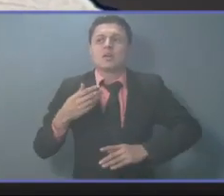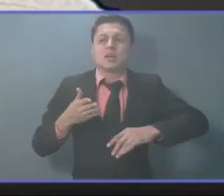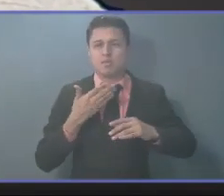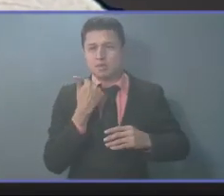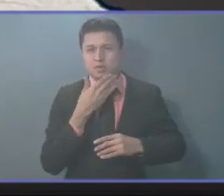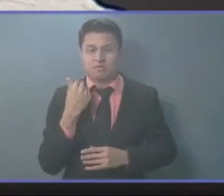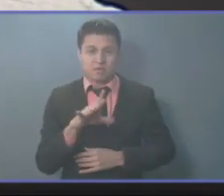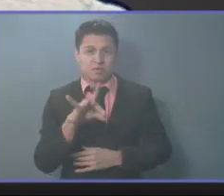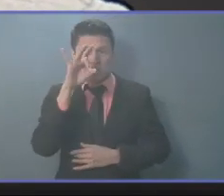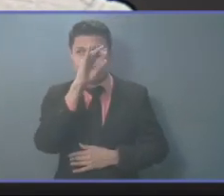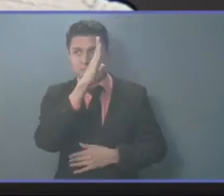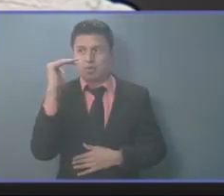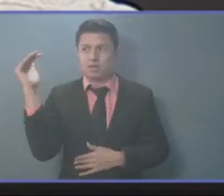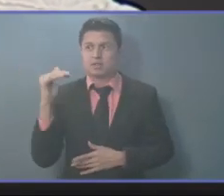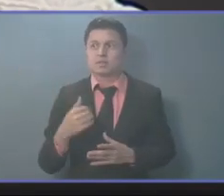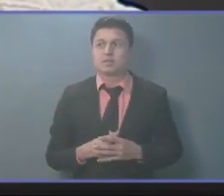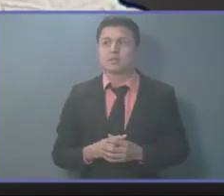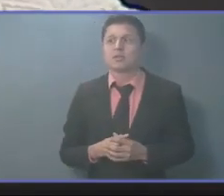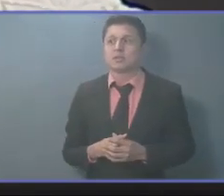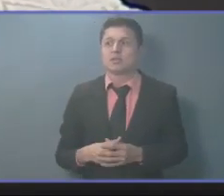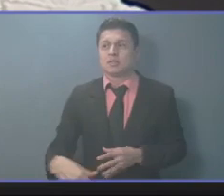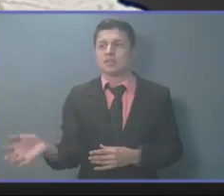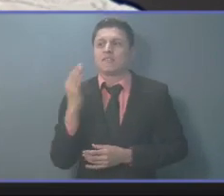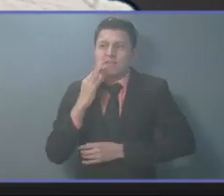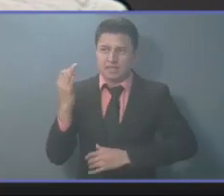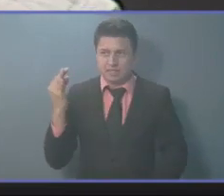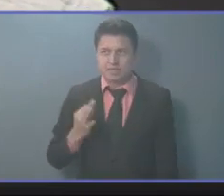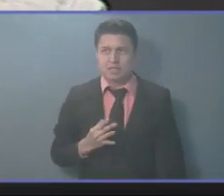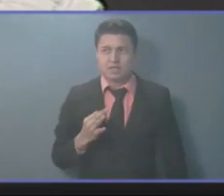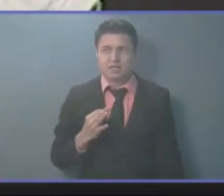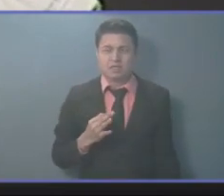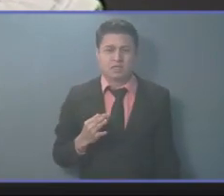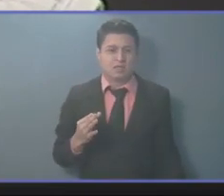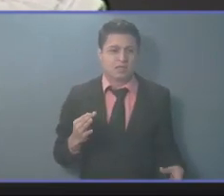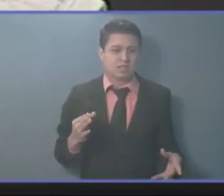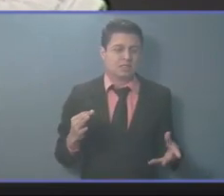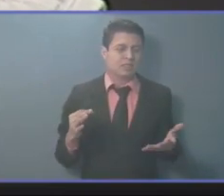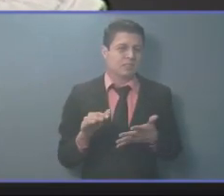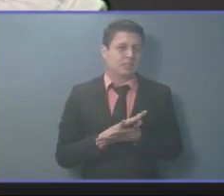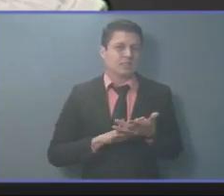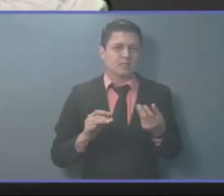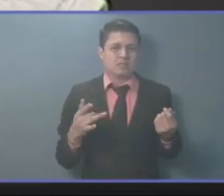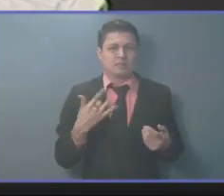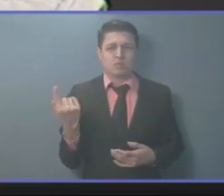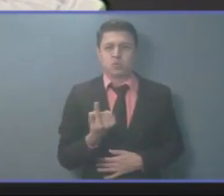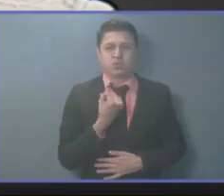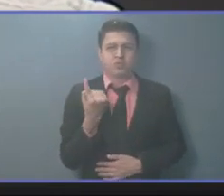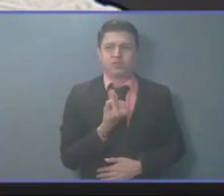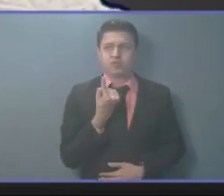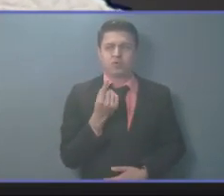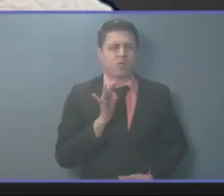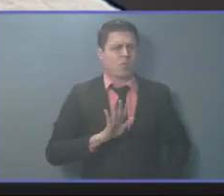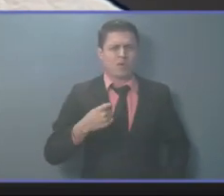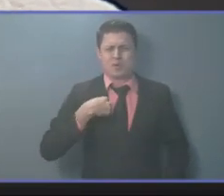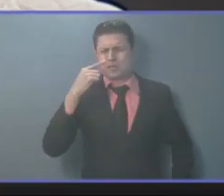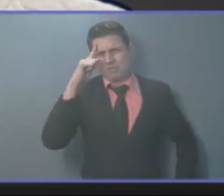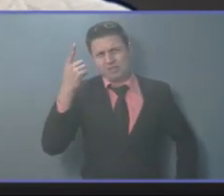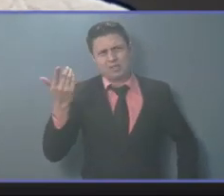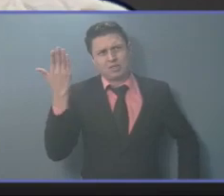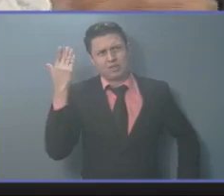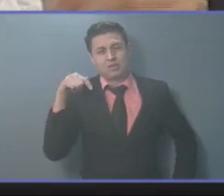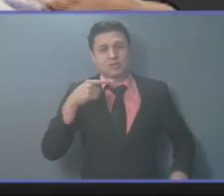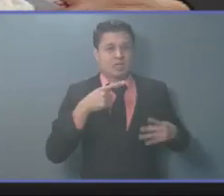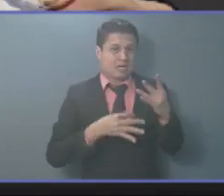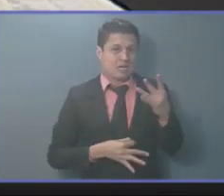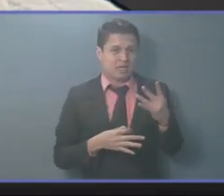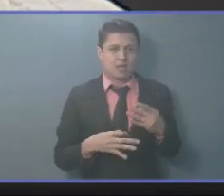país verdaderamente desolado. Nunca me imaginé que esa ley